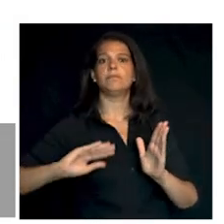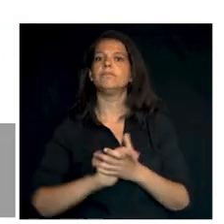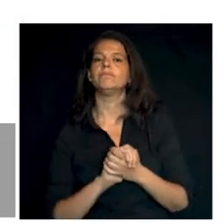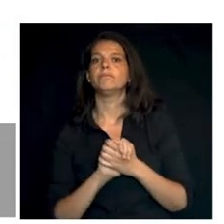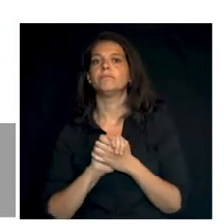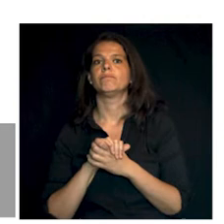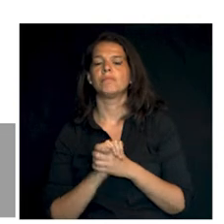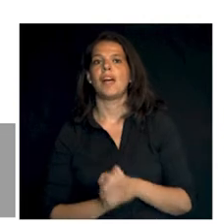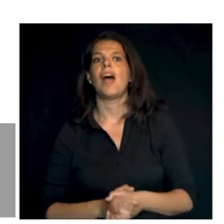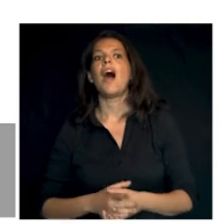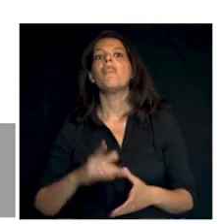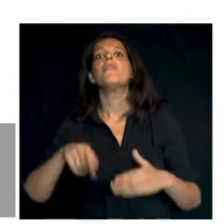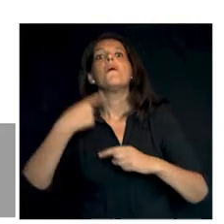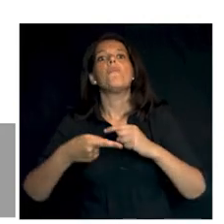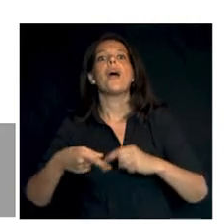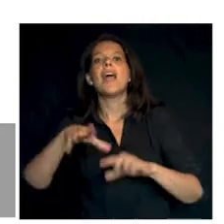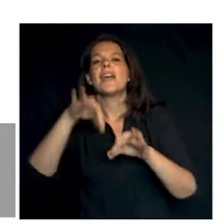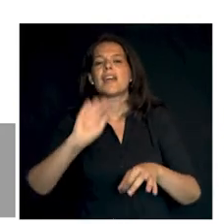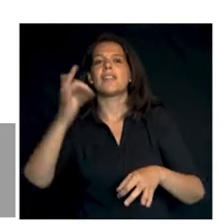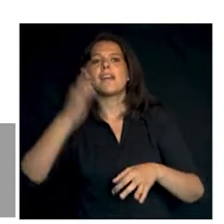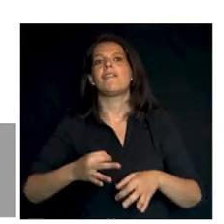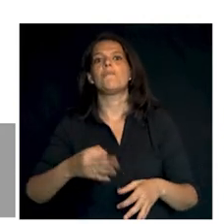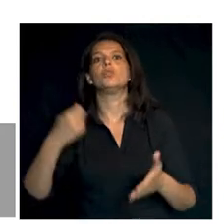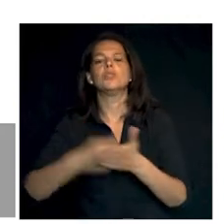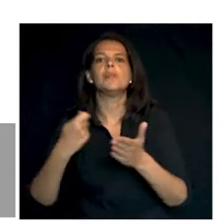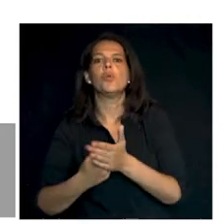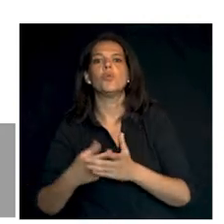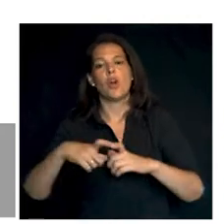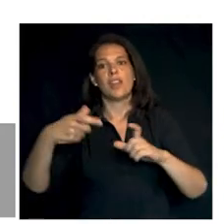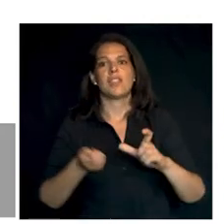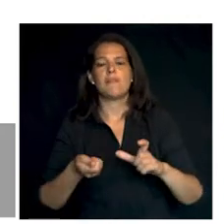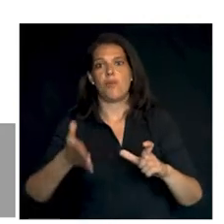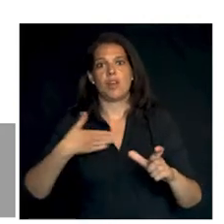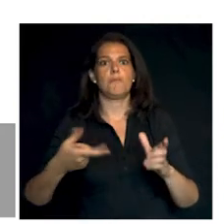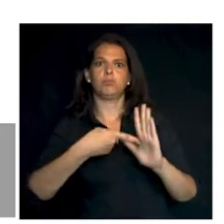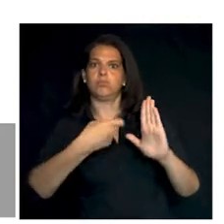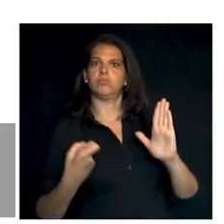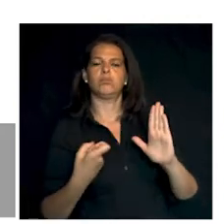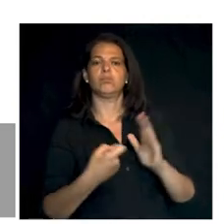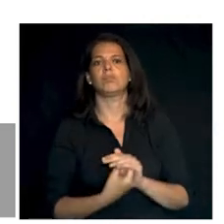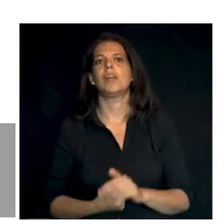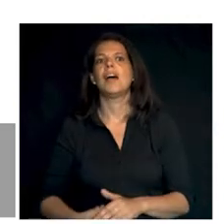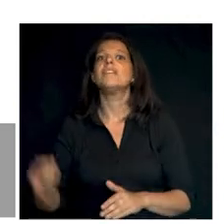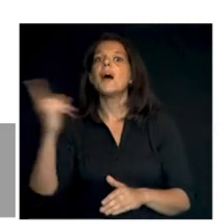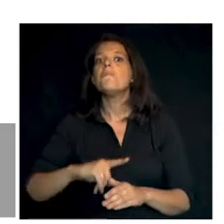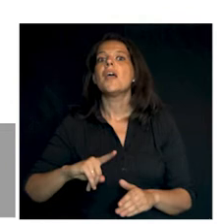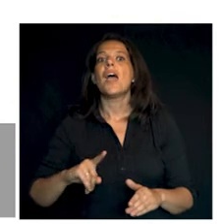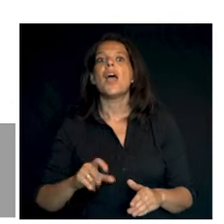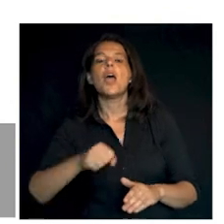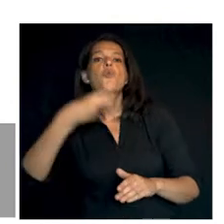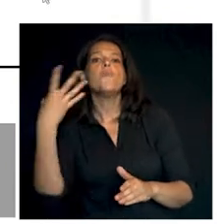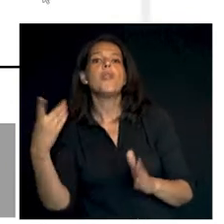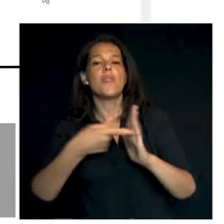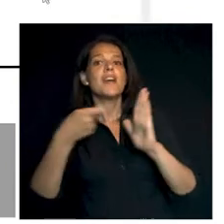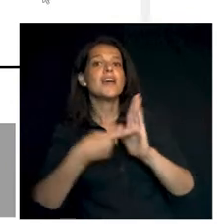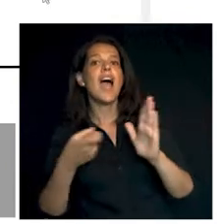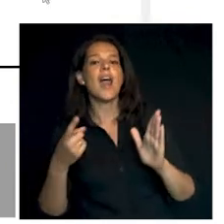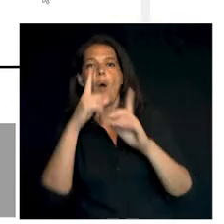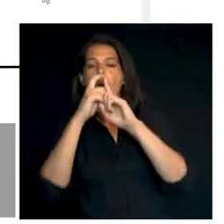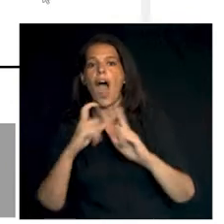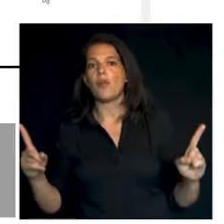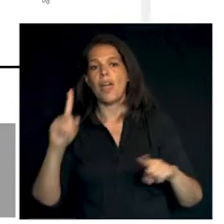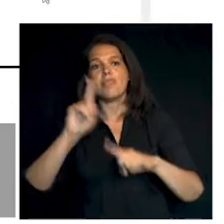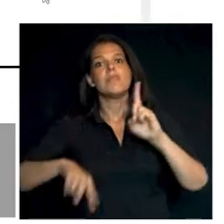continuación debemos elegir aquellos tributos cuyos recibos vamos a domiciliar, así como el número de cargos anuales según el